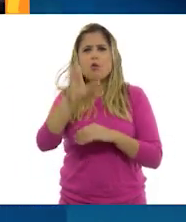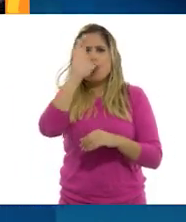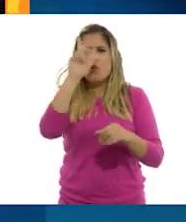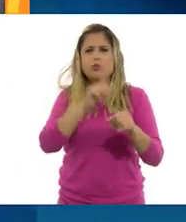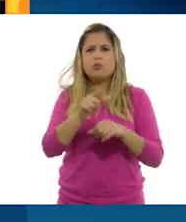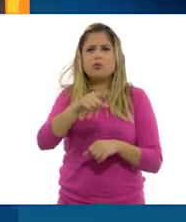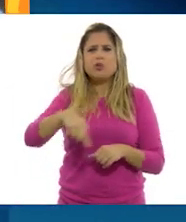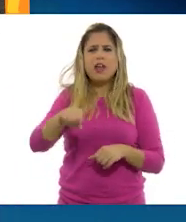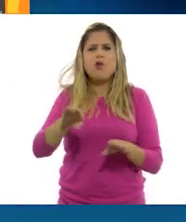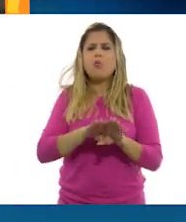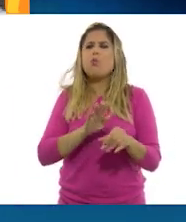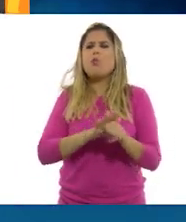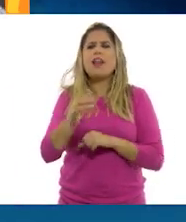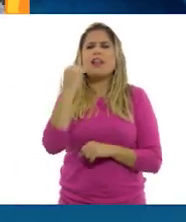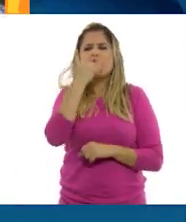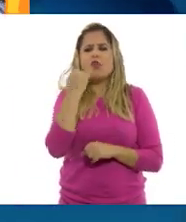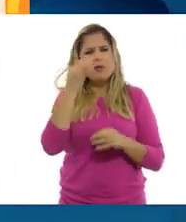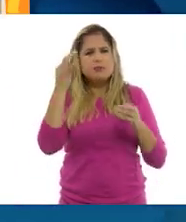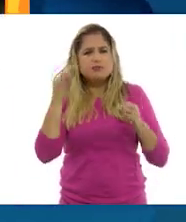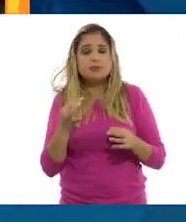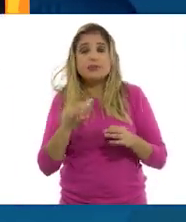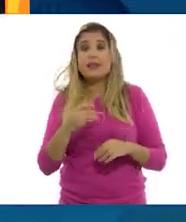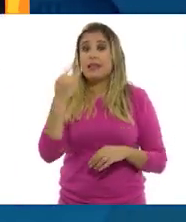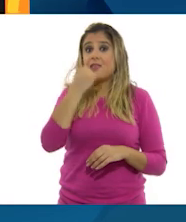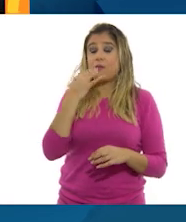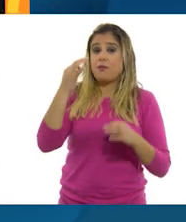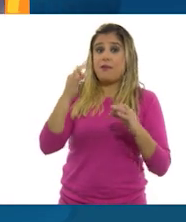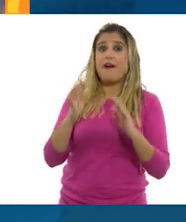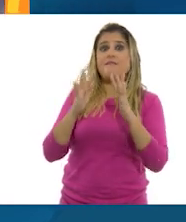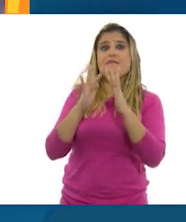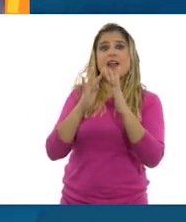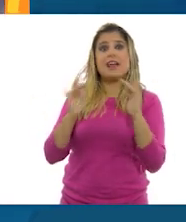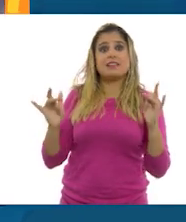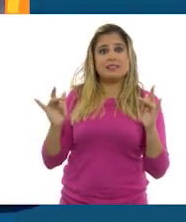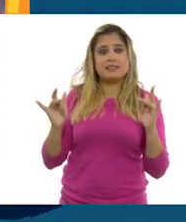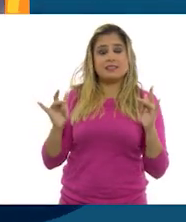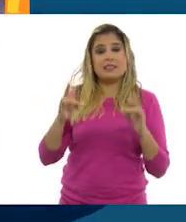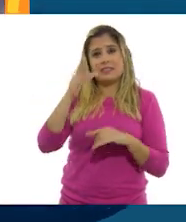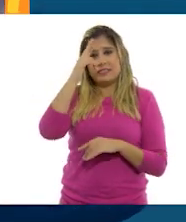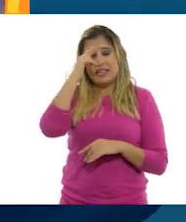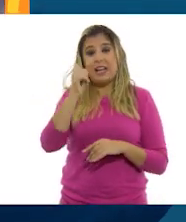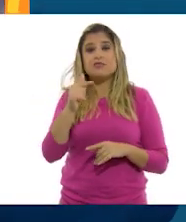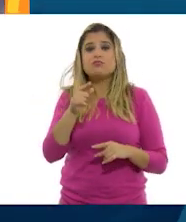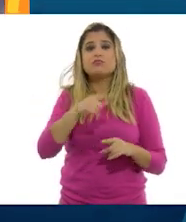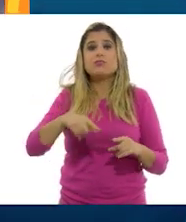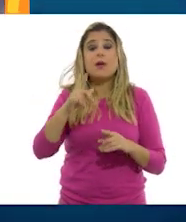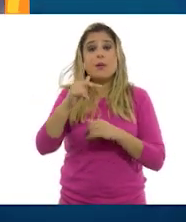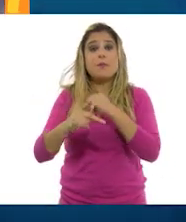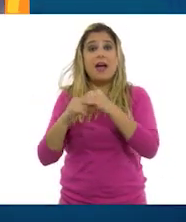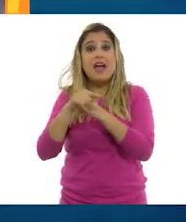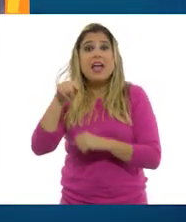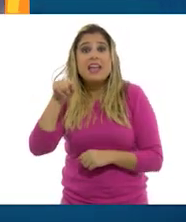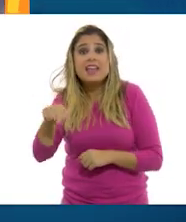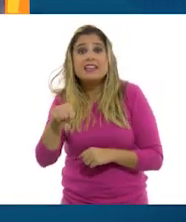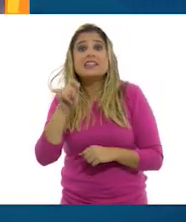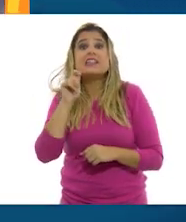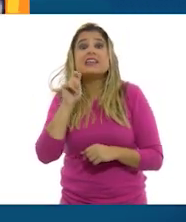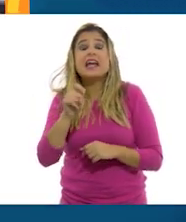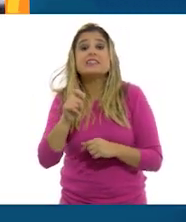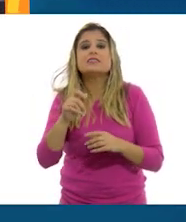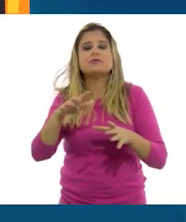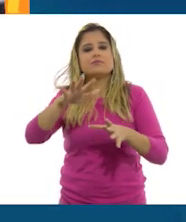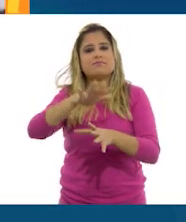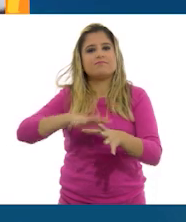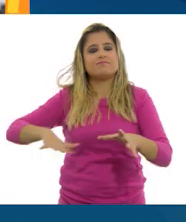¿Cuál es el idioma oficial? El idioma oficial es el francés, por la sencilla razón de que el país es una ex-colonia